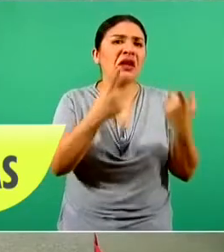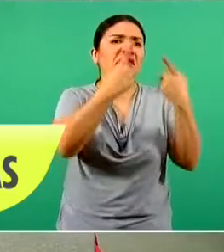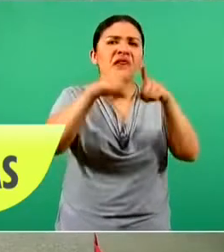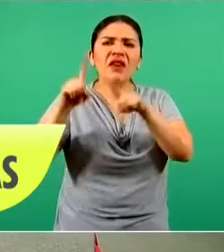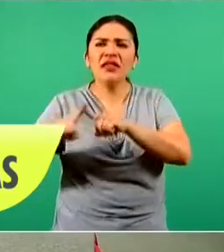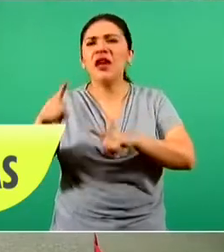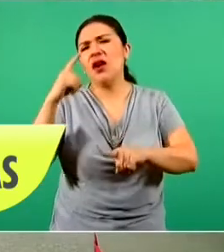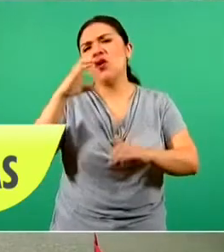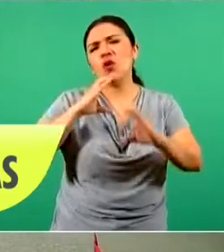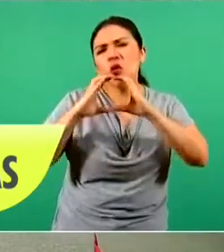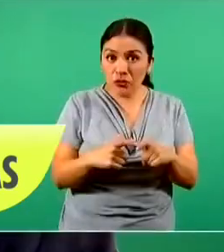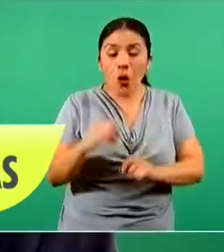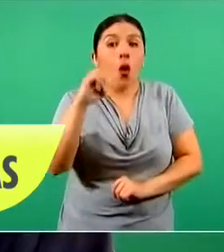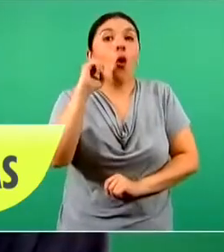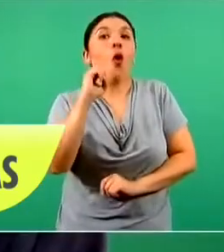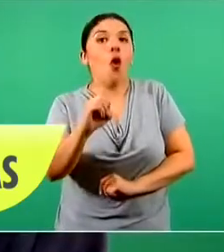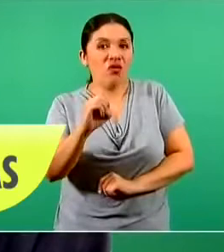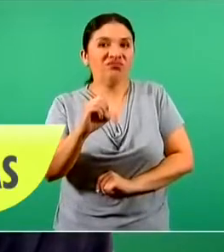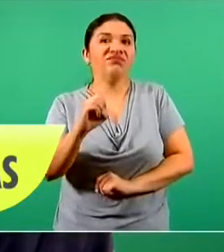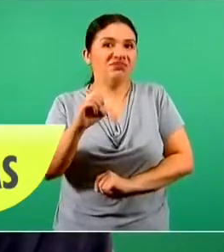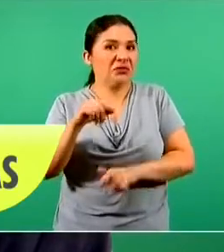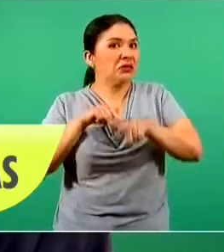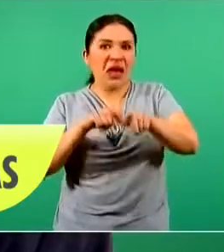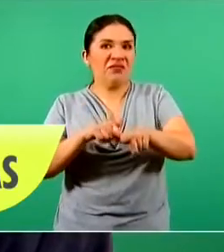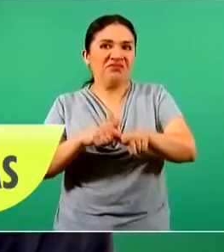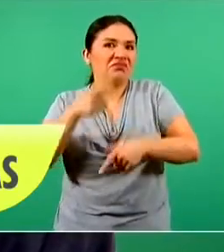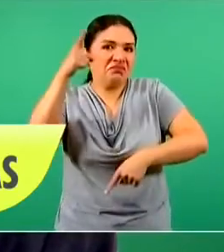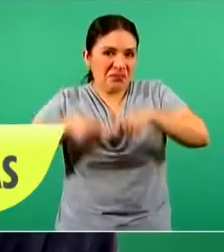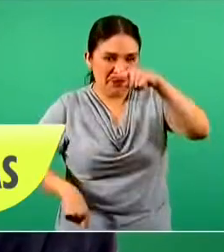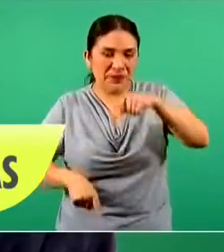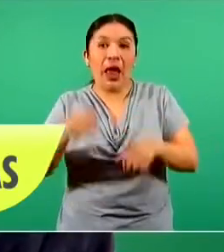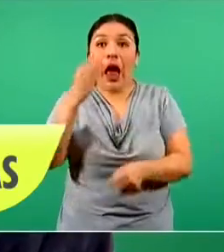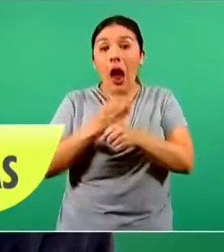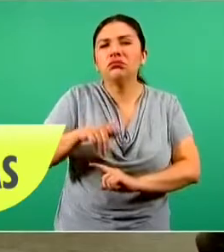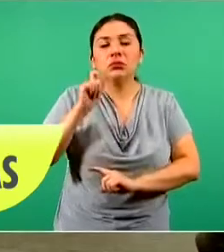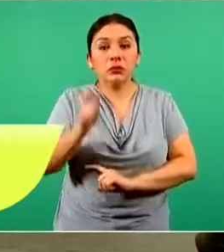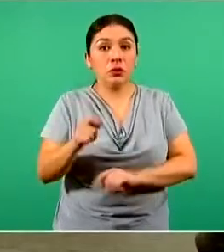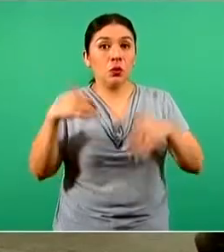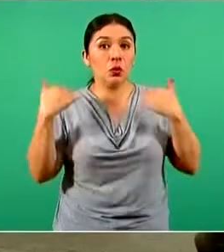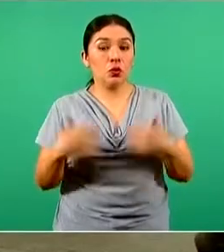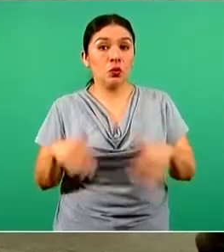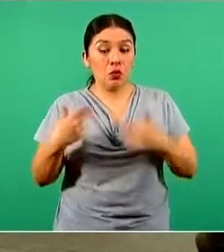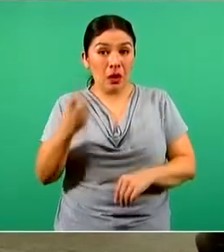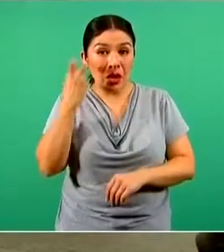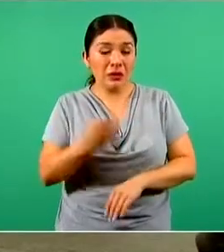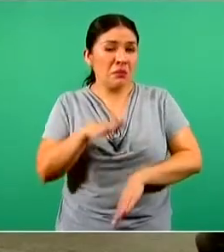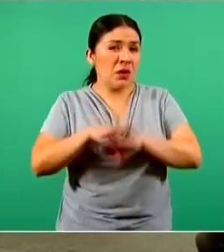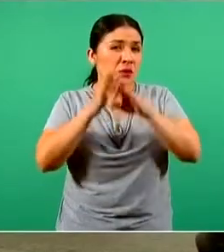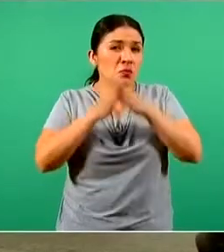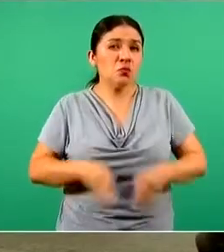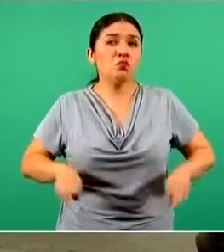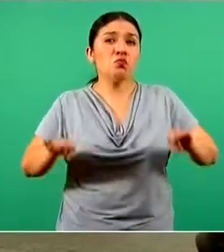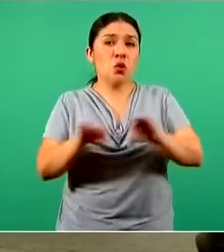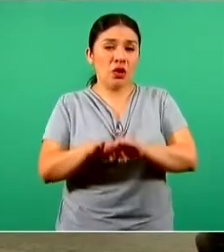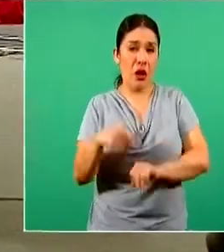claro la manera en cómo se dará a conocer la información sobre la pandemia, aunque dijo que van a buscar otras formas de comunicación.